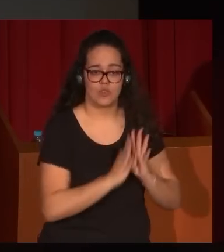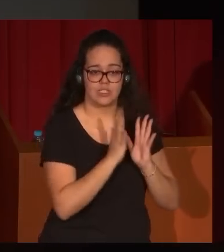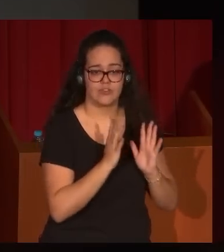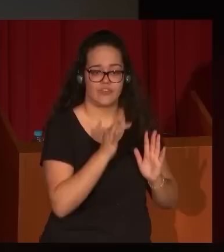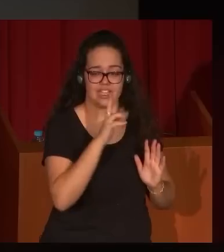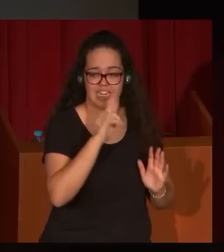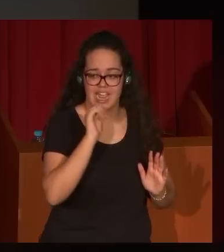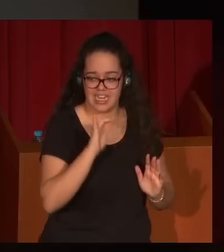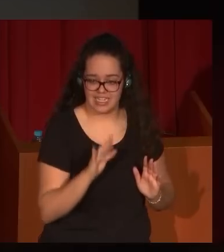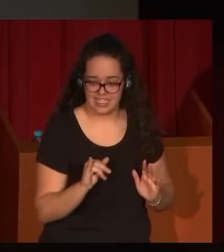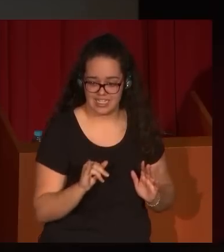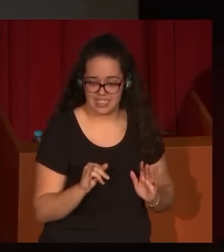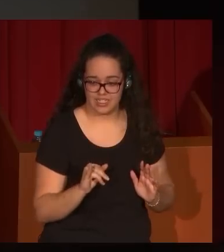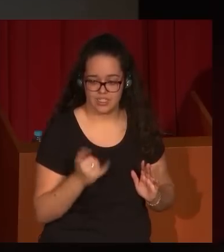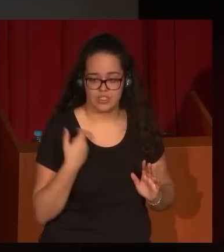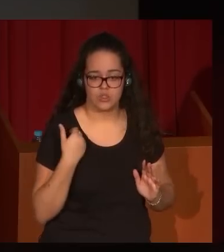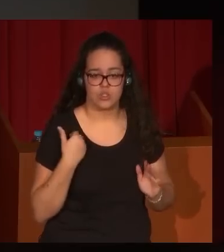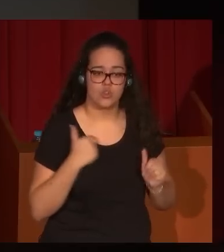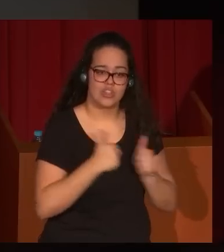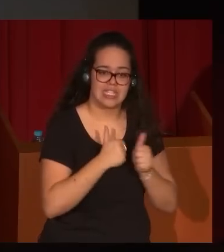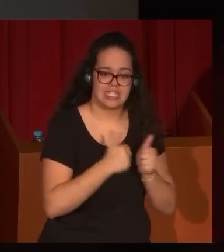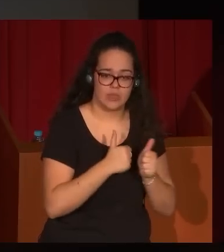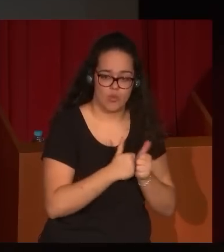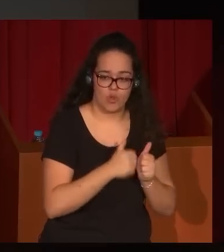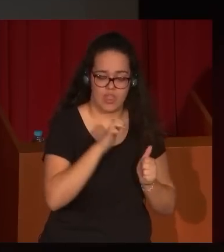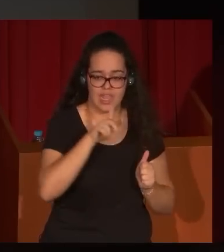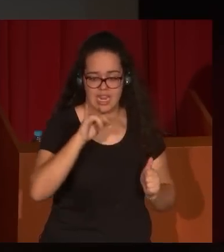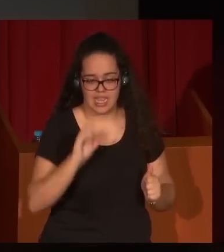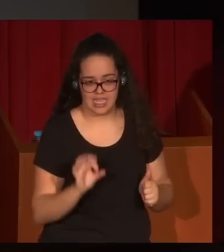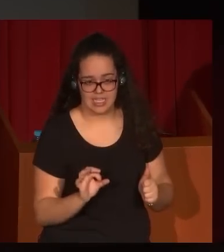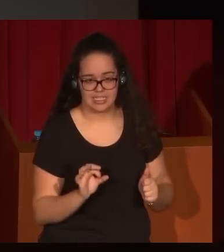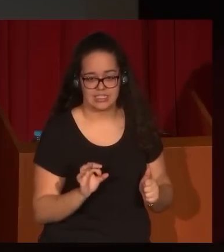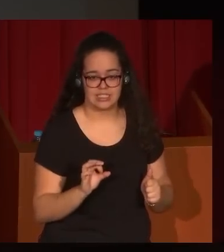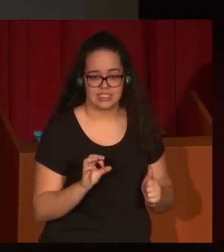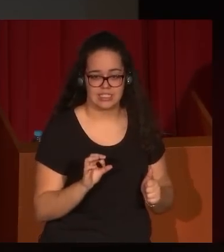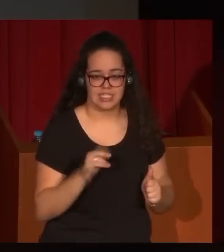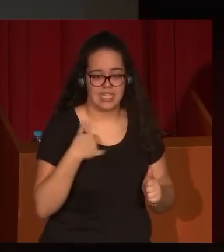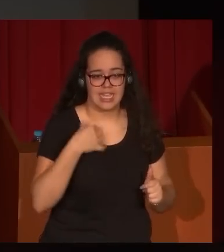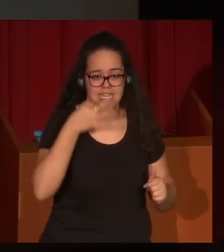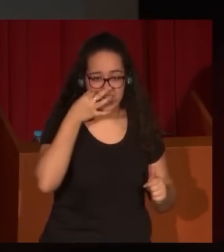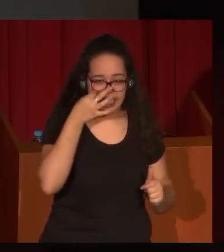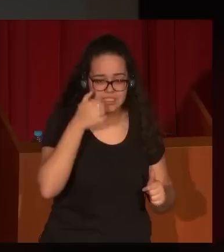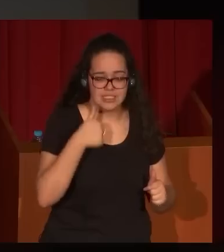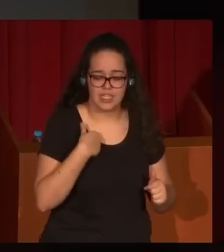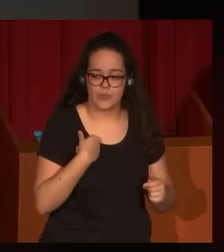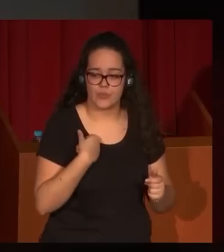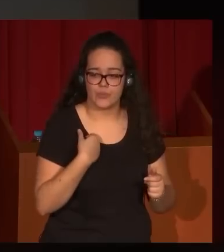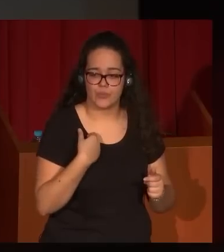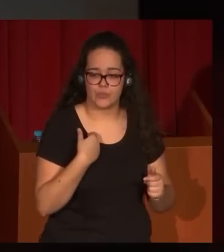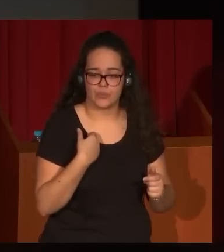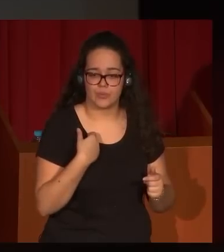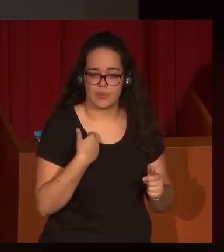que, como ustedes saben, era un discípulo de Elías Tormo y discípulo de Manuel Gómez Moreno, en que realmente se nutre en una